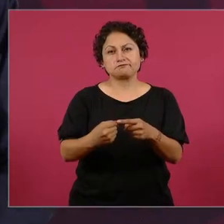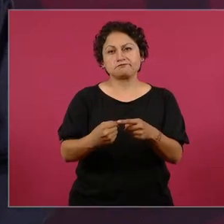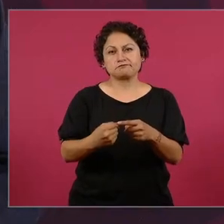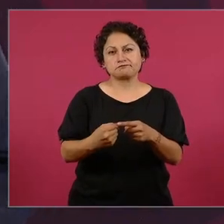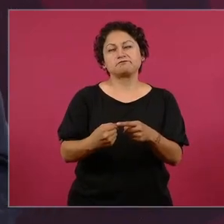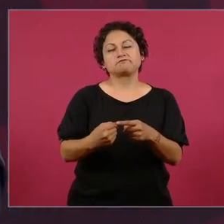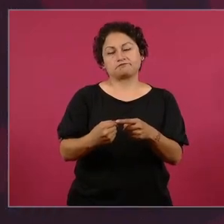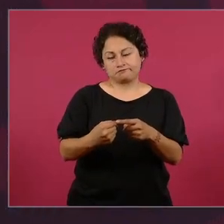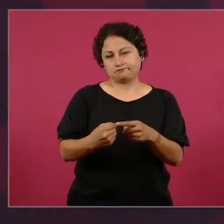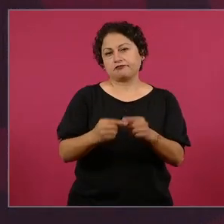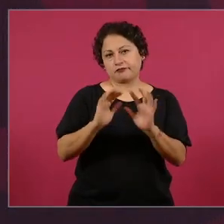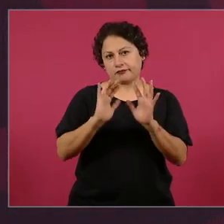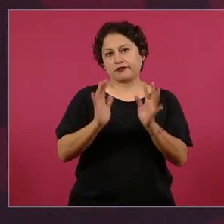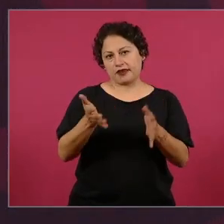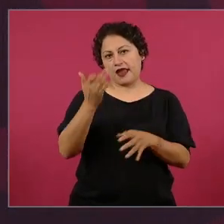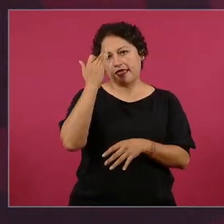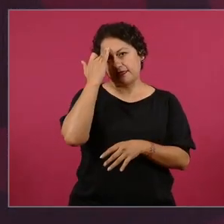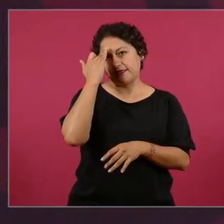bastante tiempo